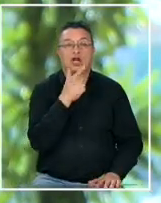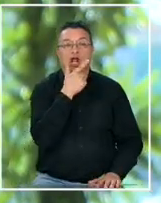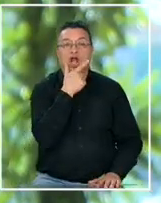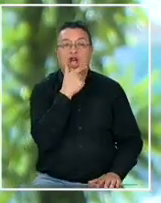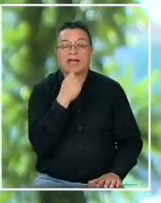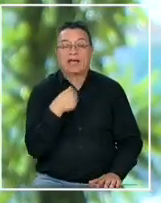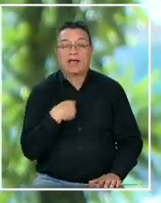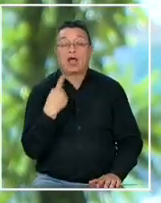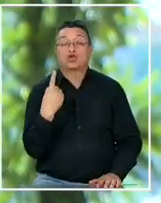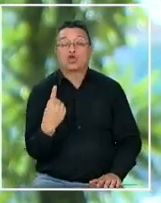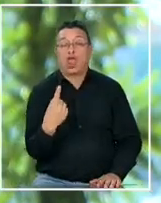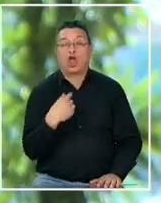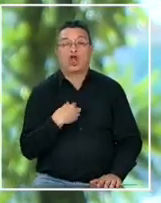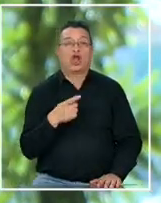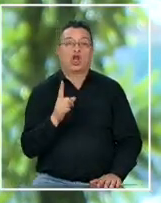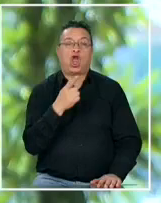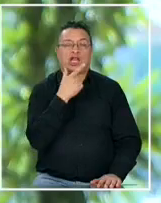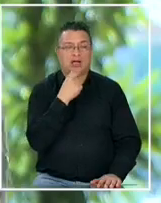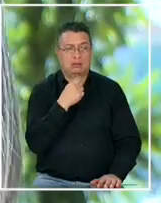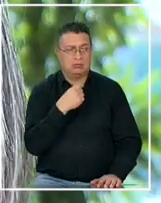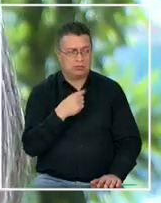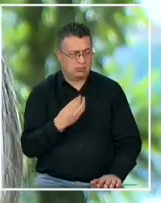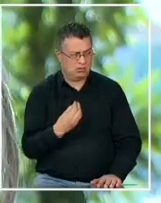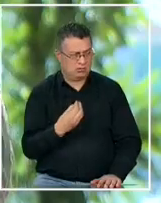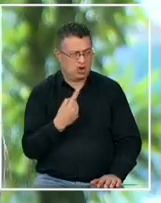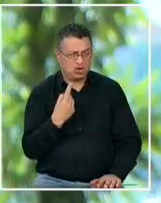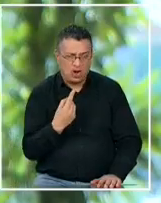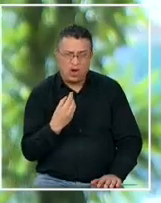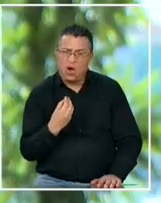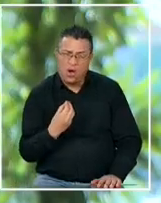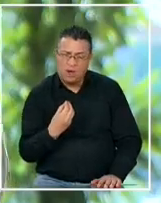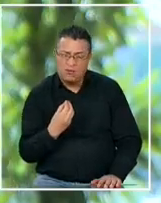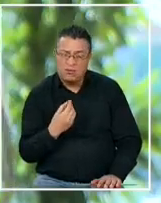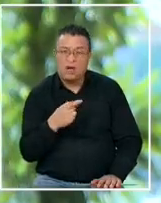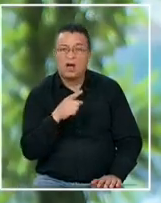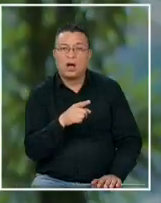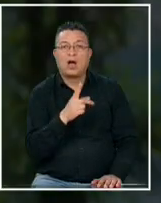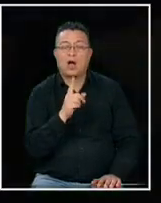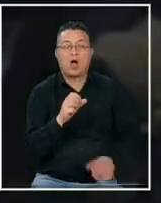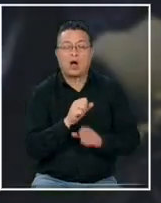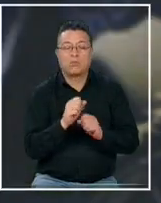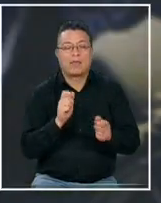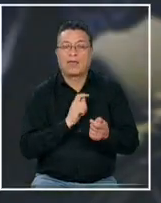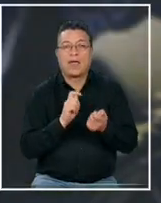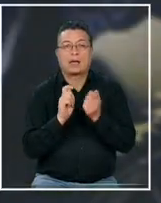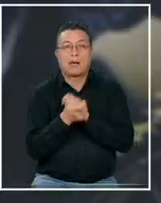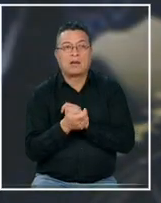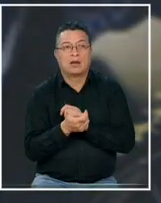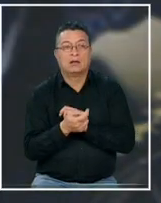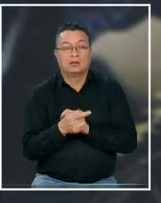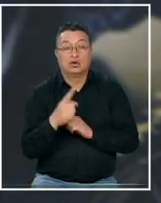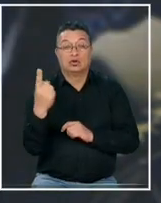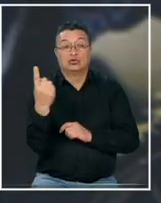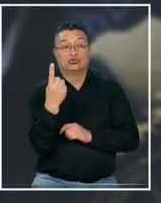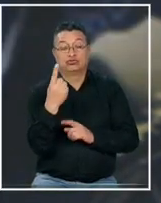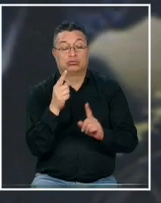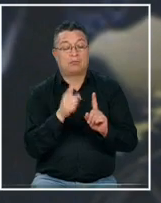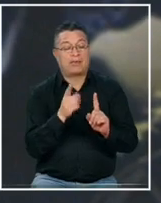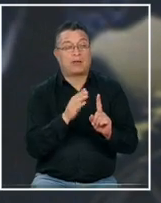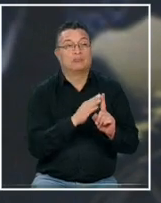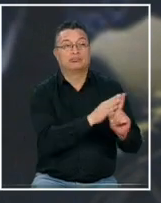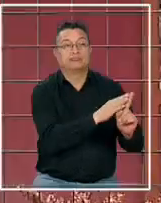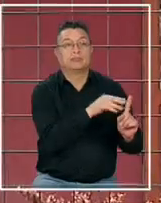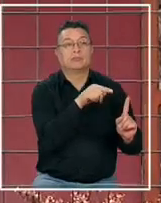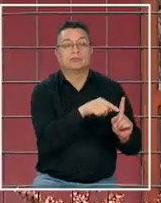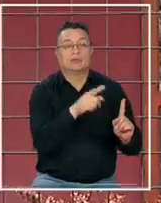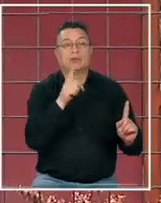solo esas fueron sus palabras no quería estar solo y que él no podía cambiar aislamiento al que habría sido sometido el hijo de